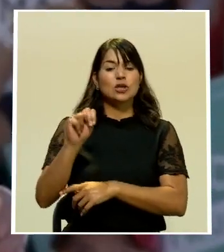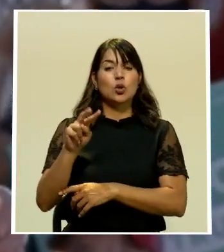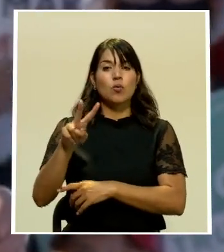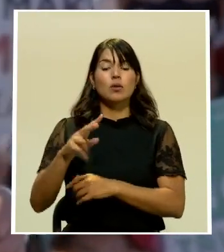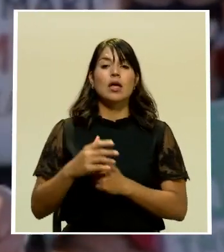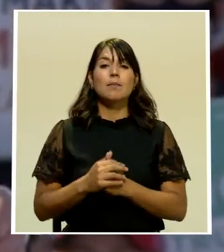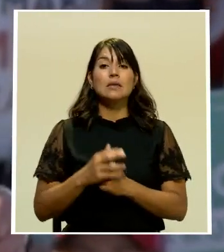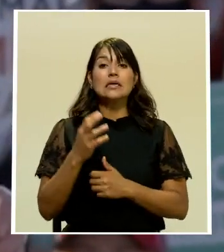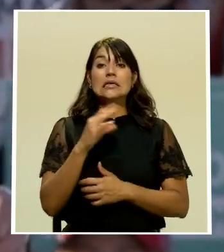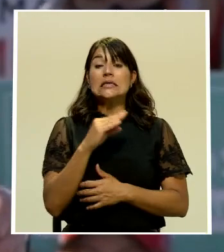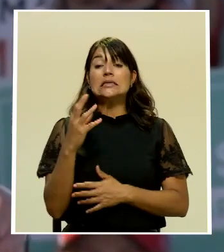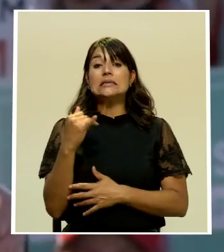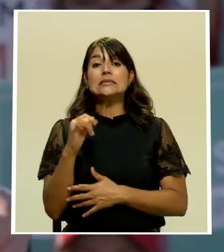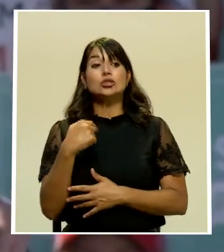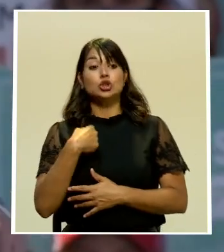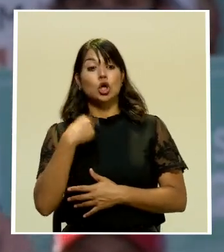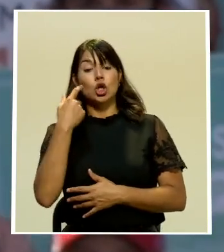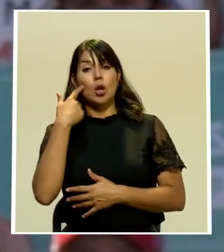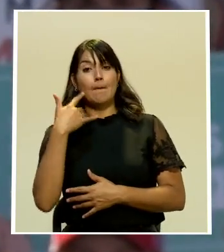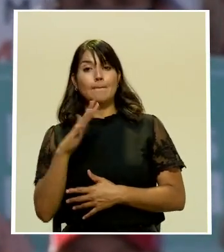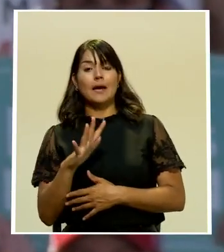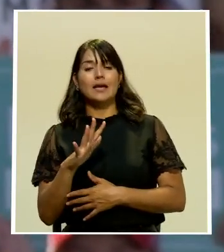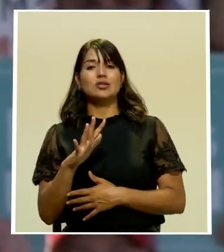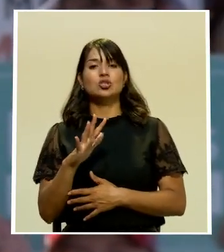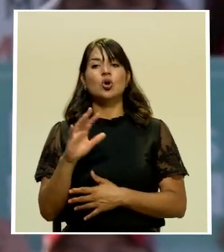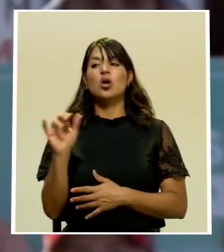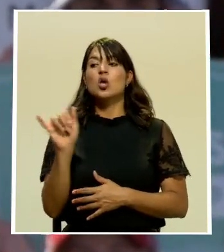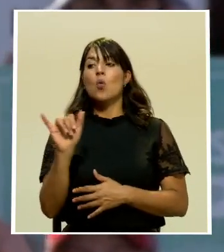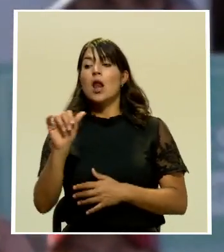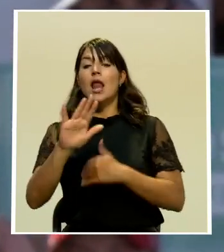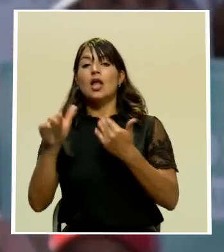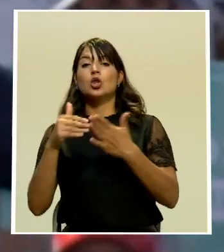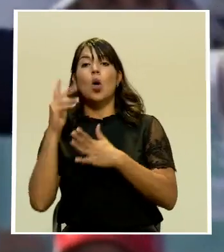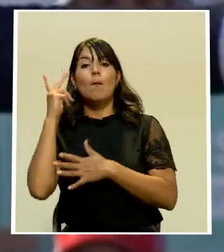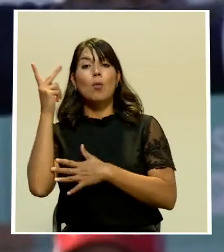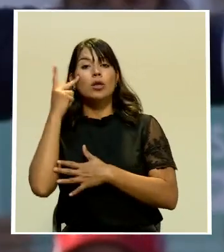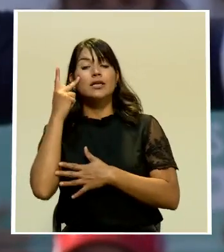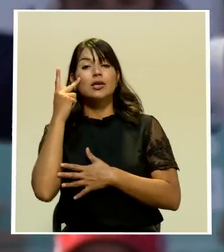típico político de Washington es porque no soy un político eso es seguro